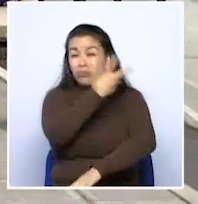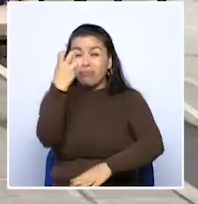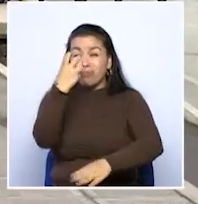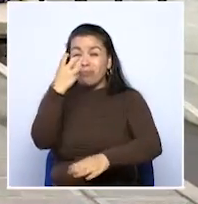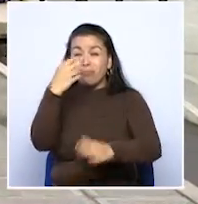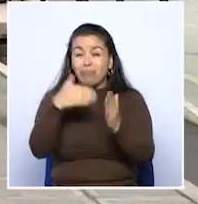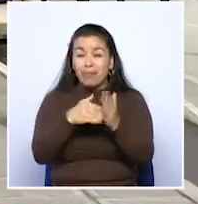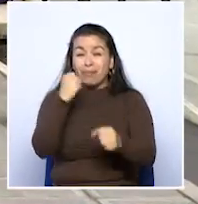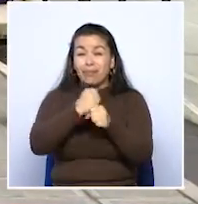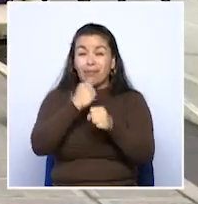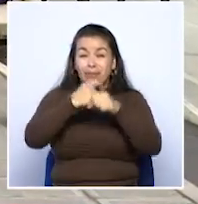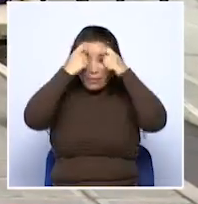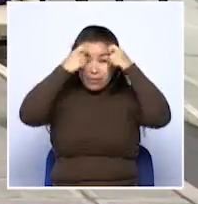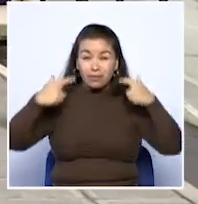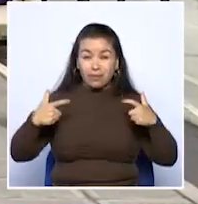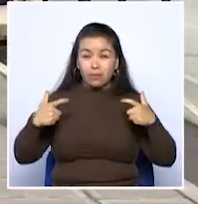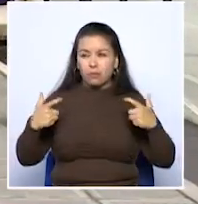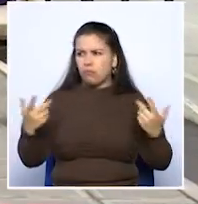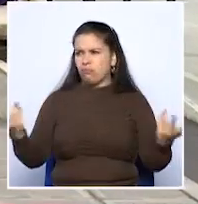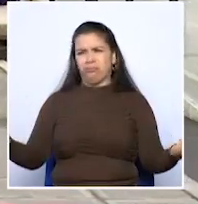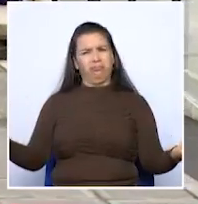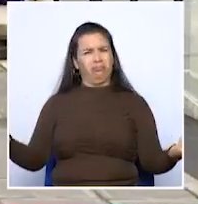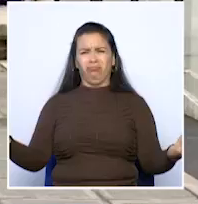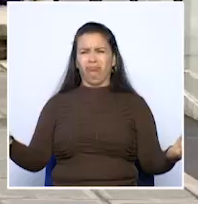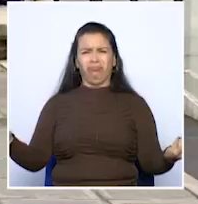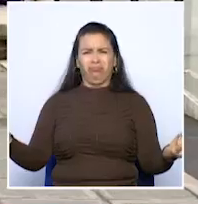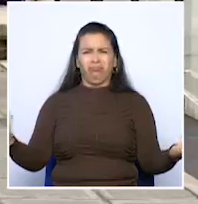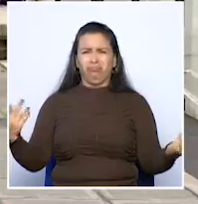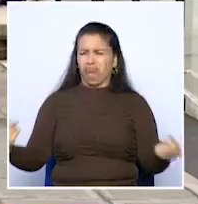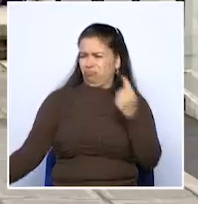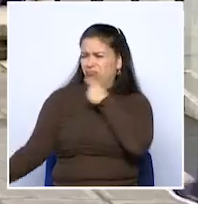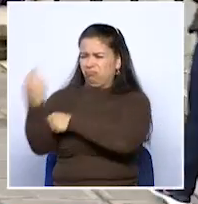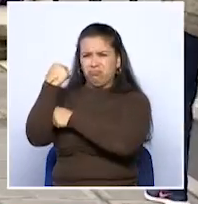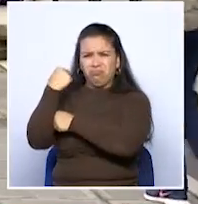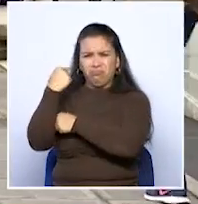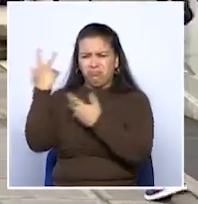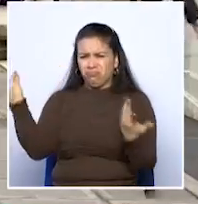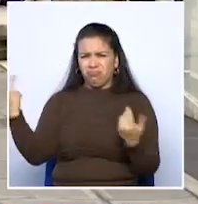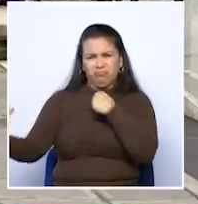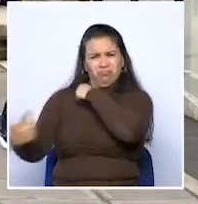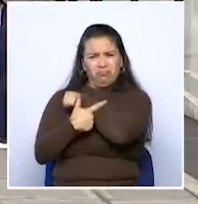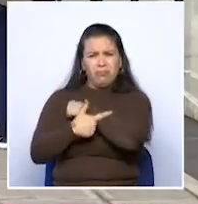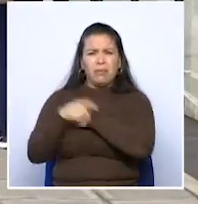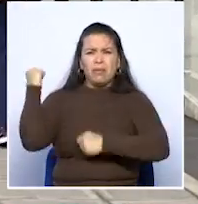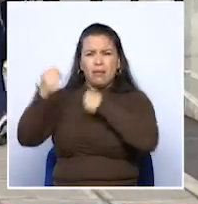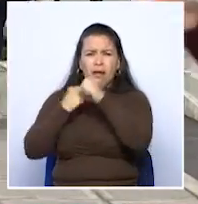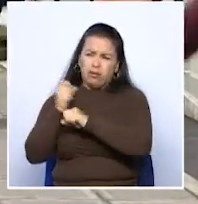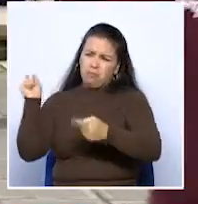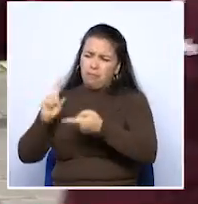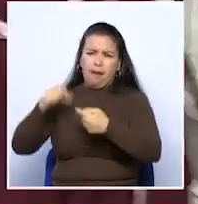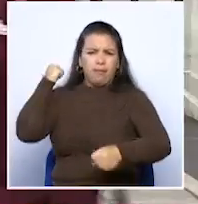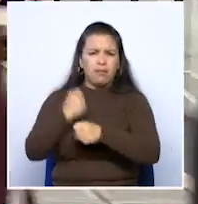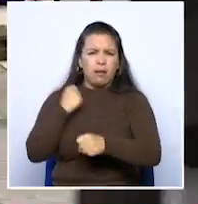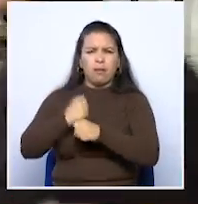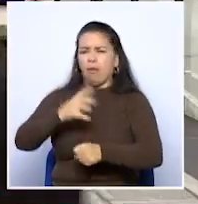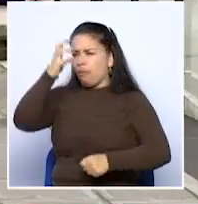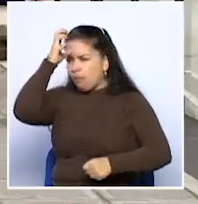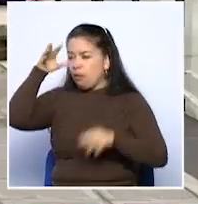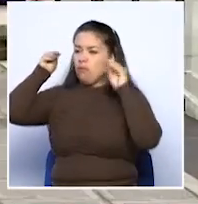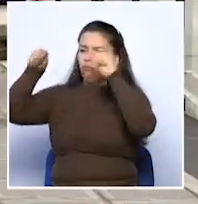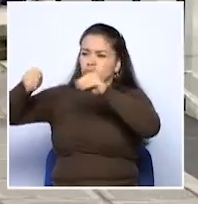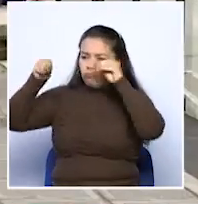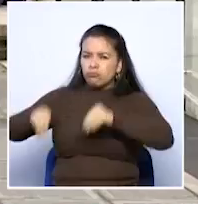mil trabajadores del Estado, es una afrenta a esos hombres y mujeres que han aportado durante tantos años en conocimiento, en